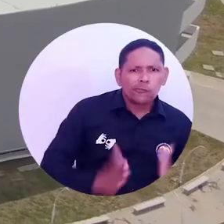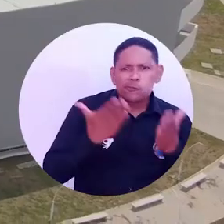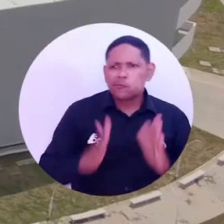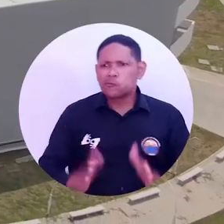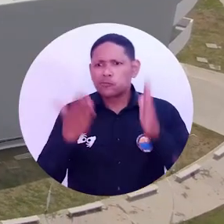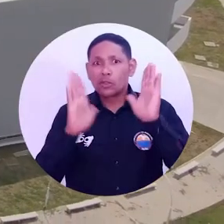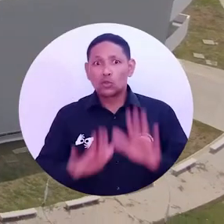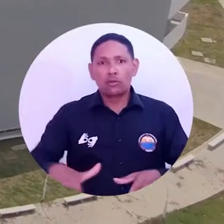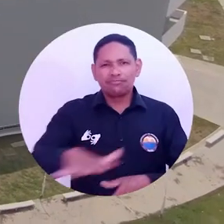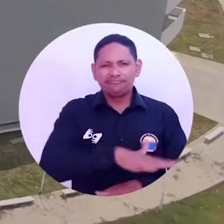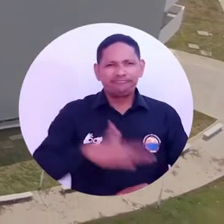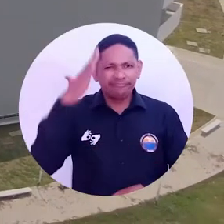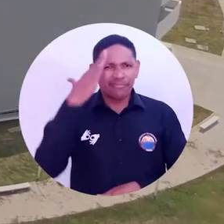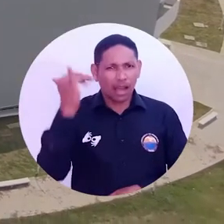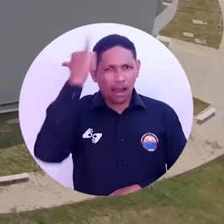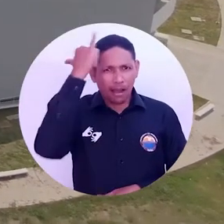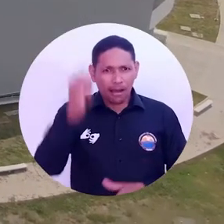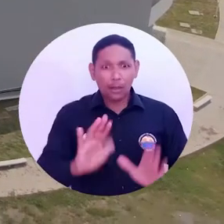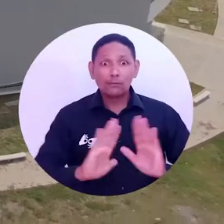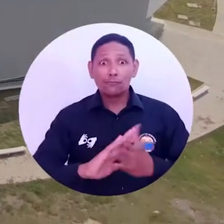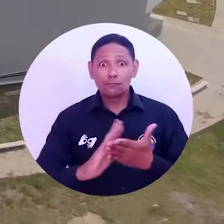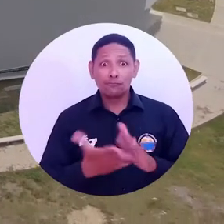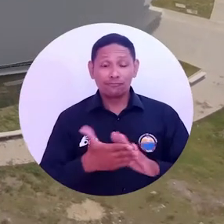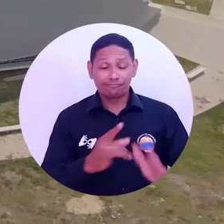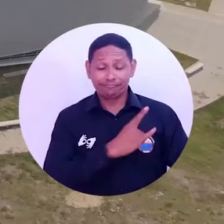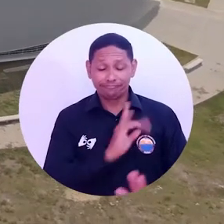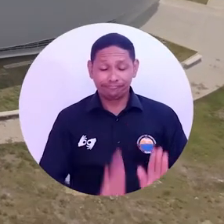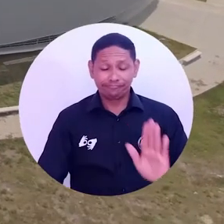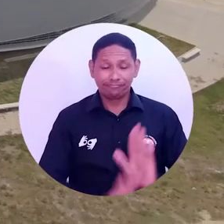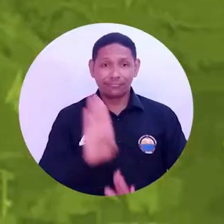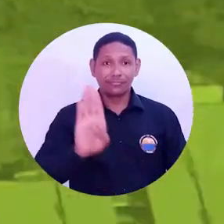académicas para la comunidad universitaria.